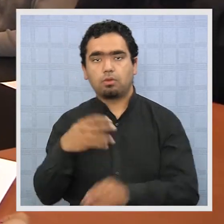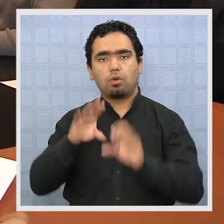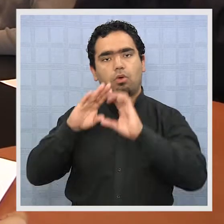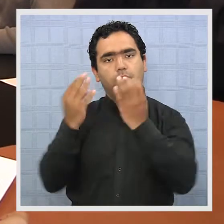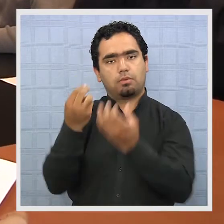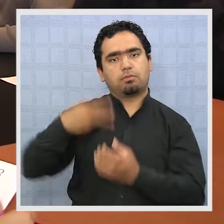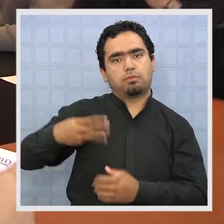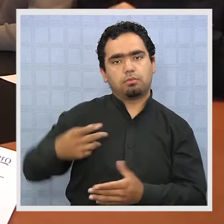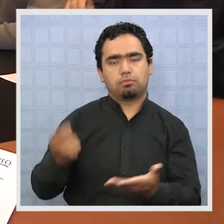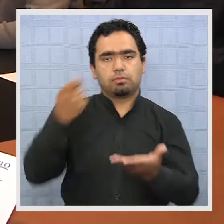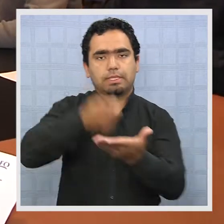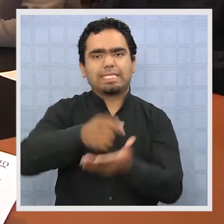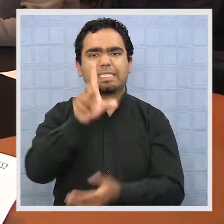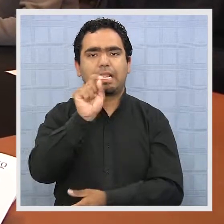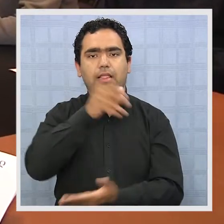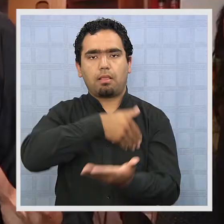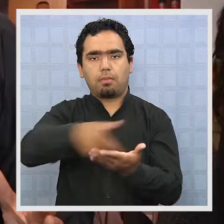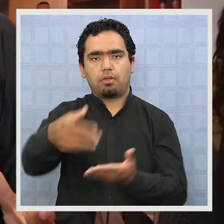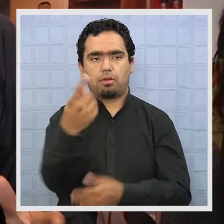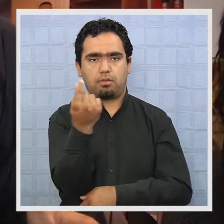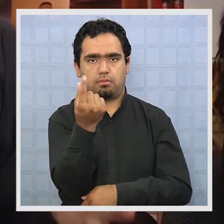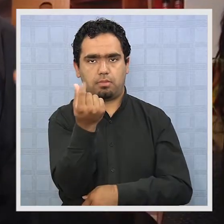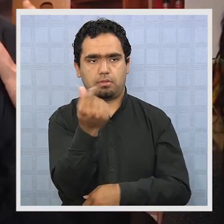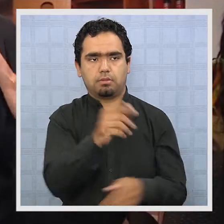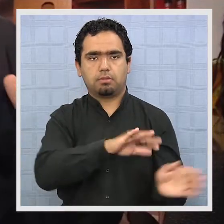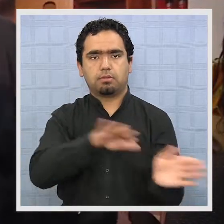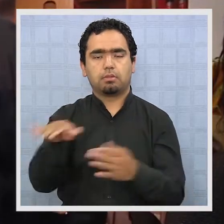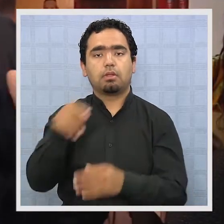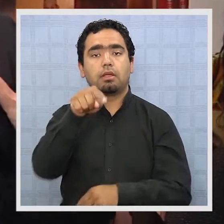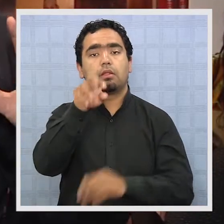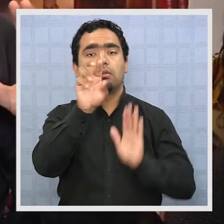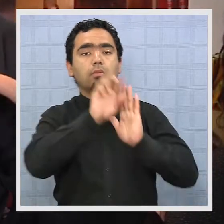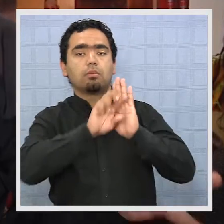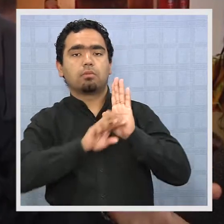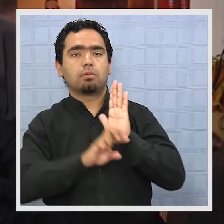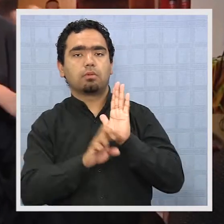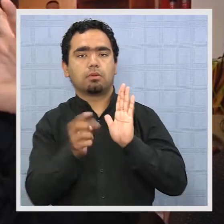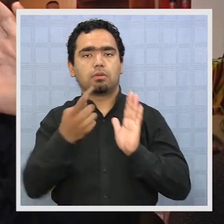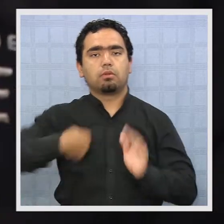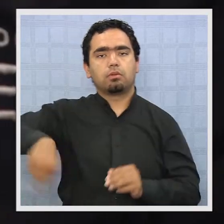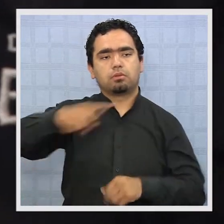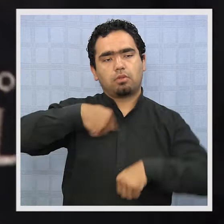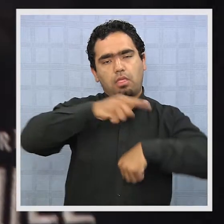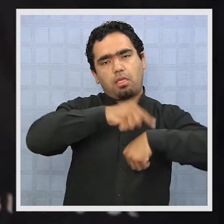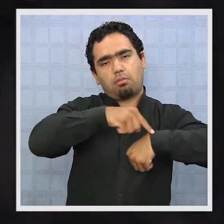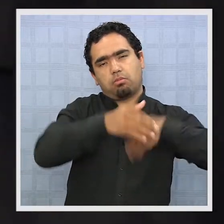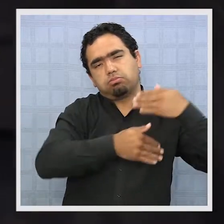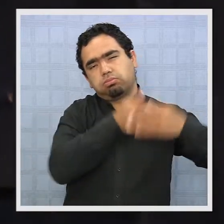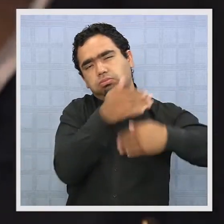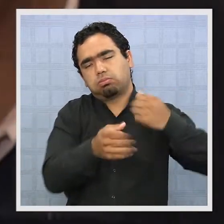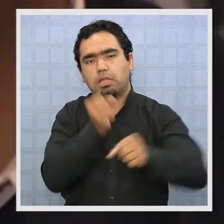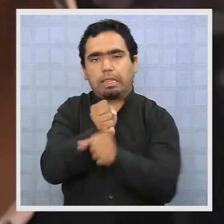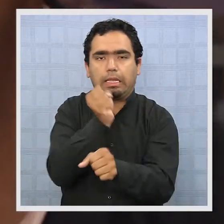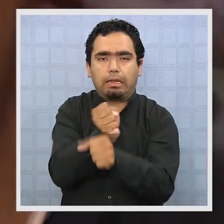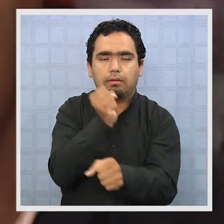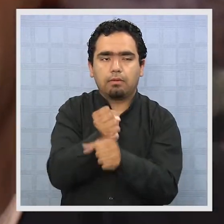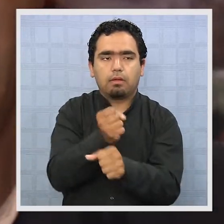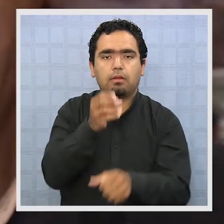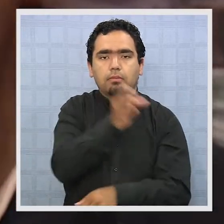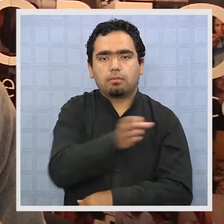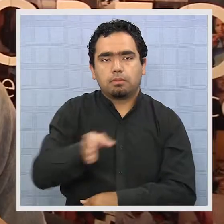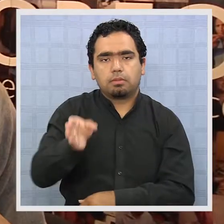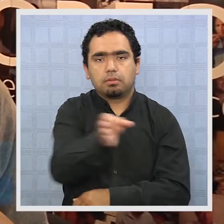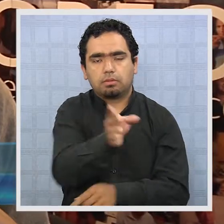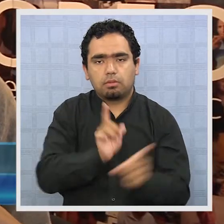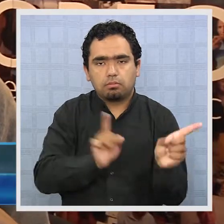un total de 70 millones de pesos. La verdad que este es un proyecto que venimos trabajando ya hace bastante tiempo, principalmente con los operadores turísticos. En base a ellos